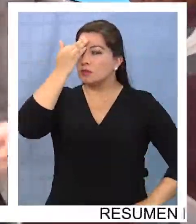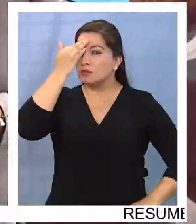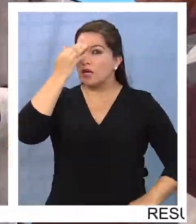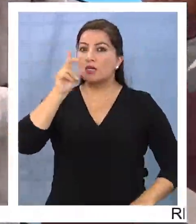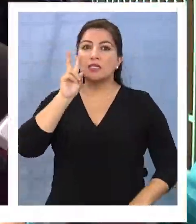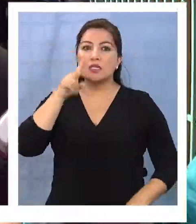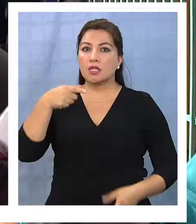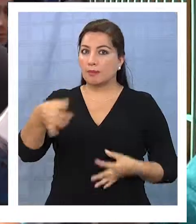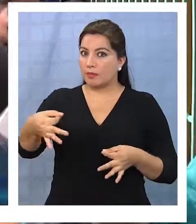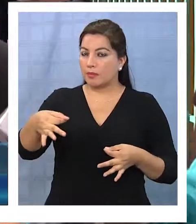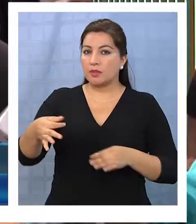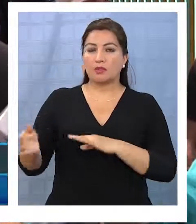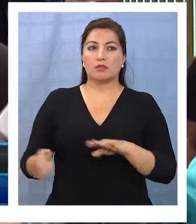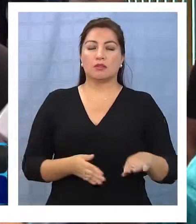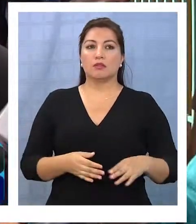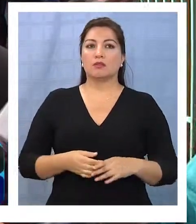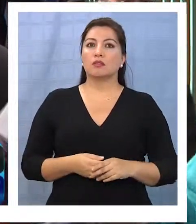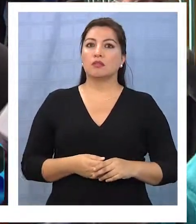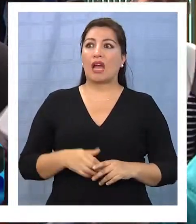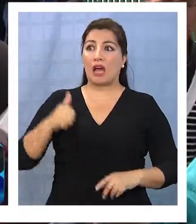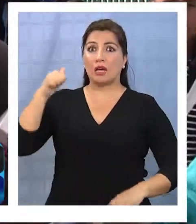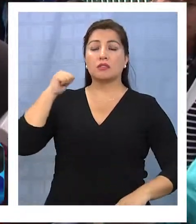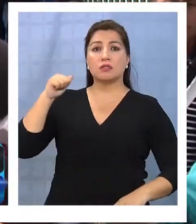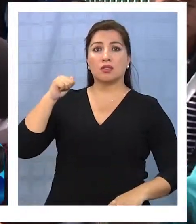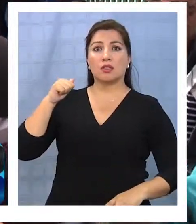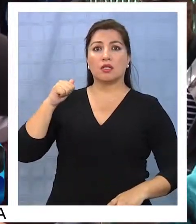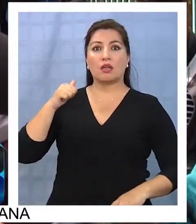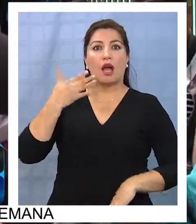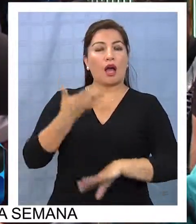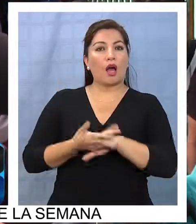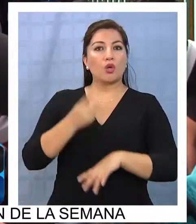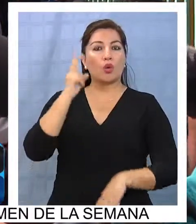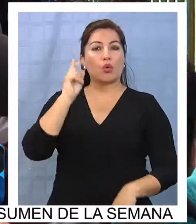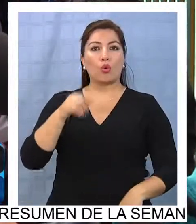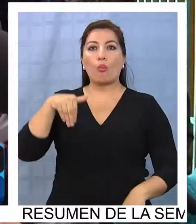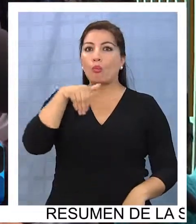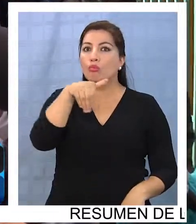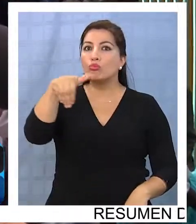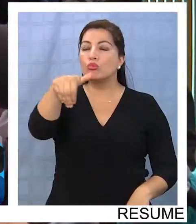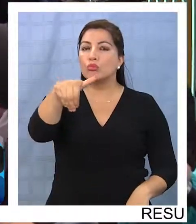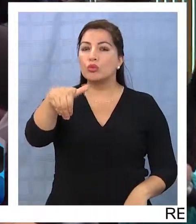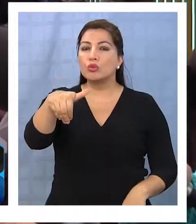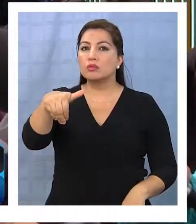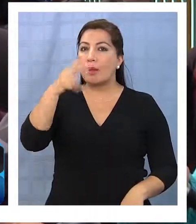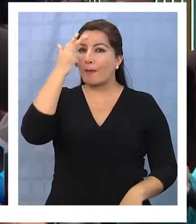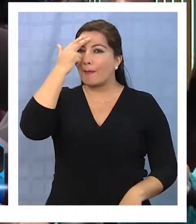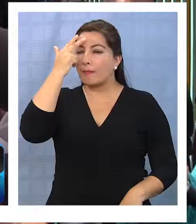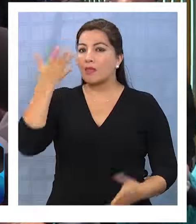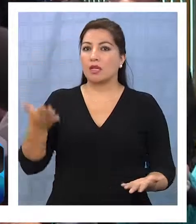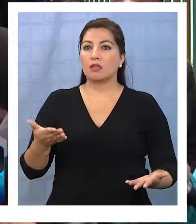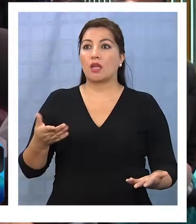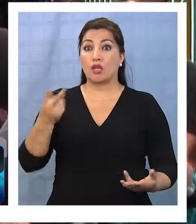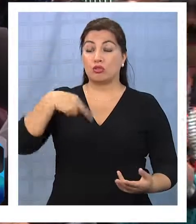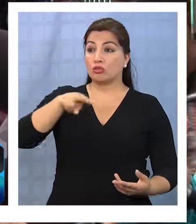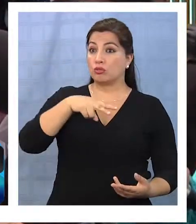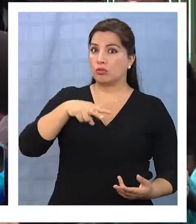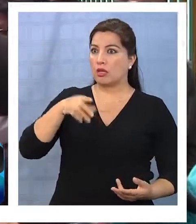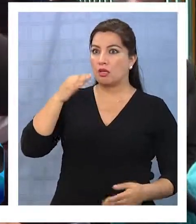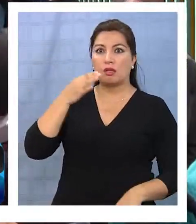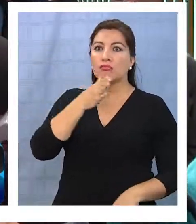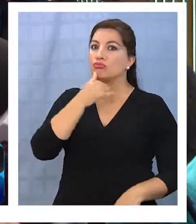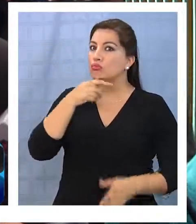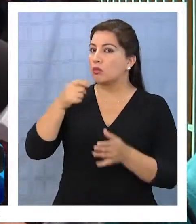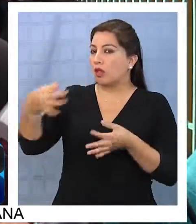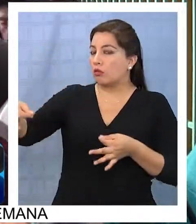fechas. Aquí ayer hubo un bus pirata que tenía recorrido a Pica y le pedimos que por favor se retirara porque